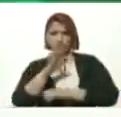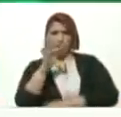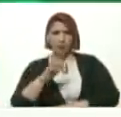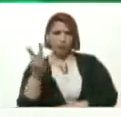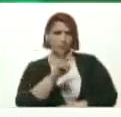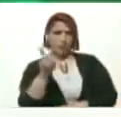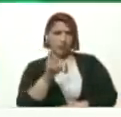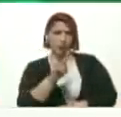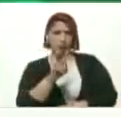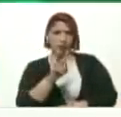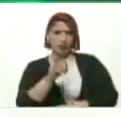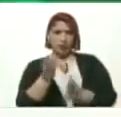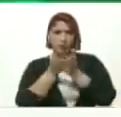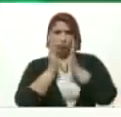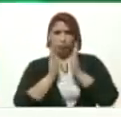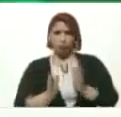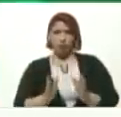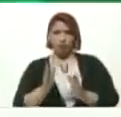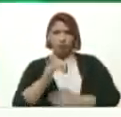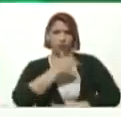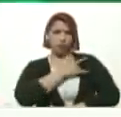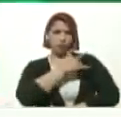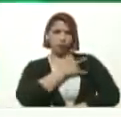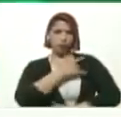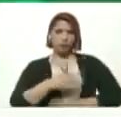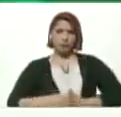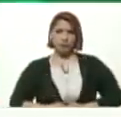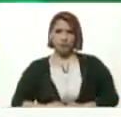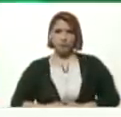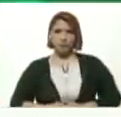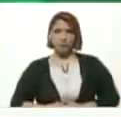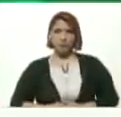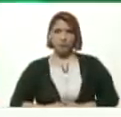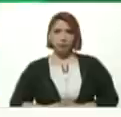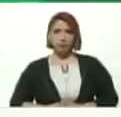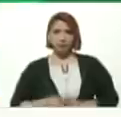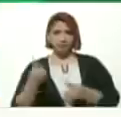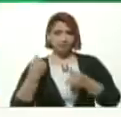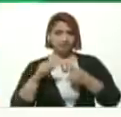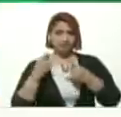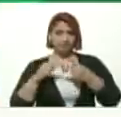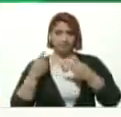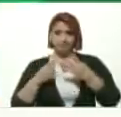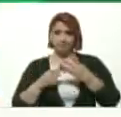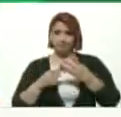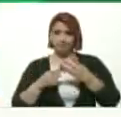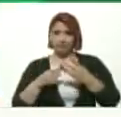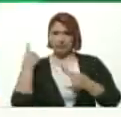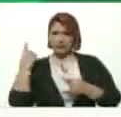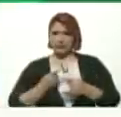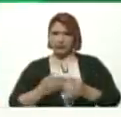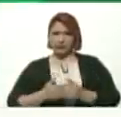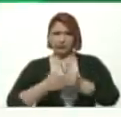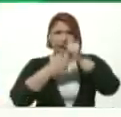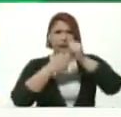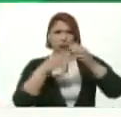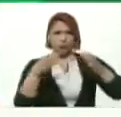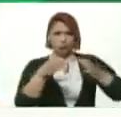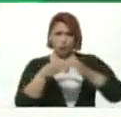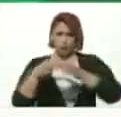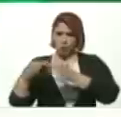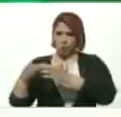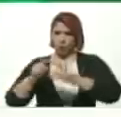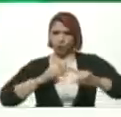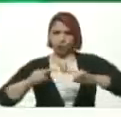Venezolana De estudiantes Universitarios Etcétera El liderazgo La organización